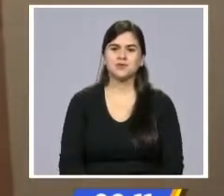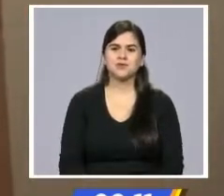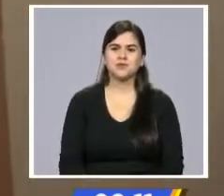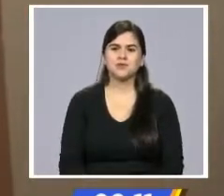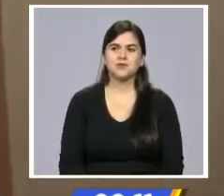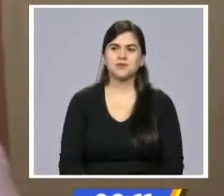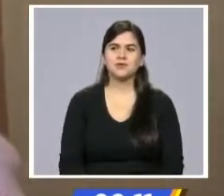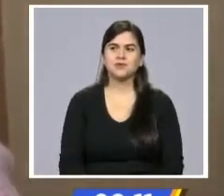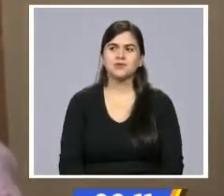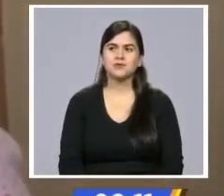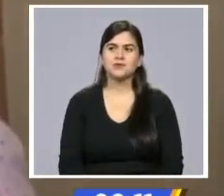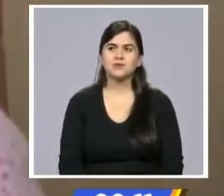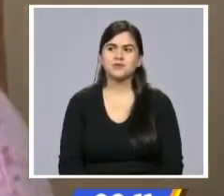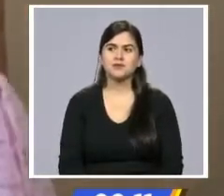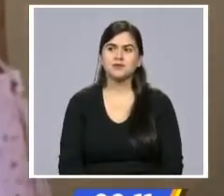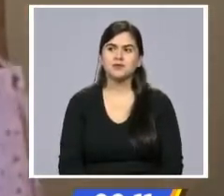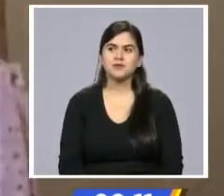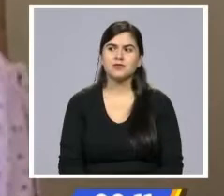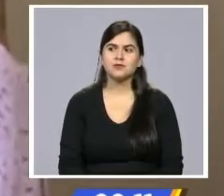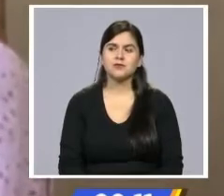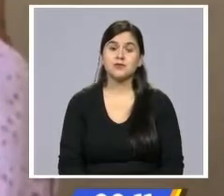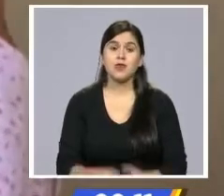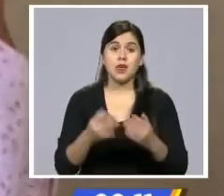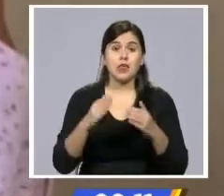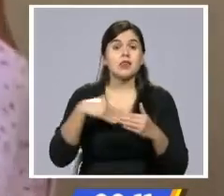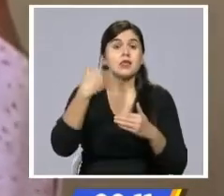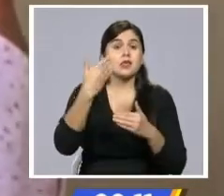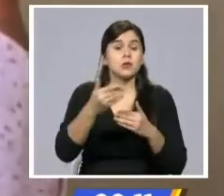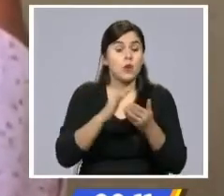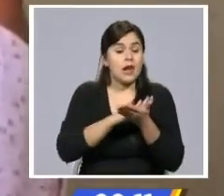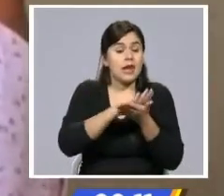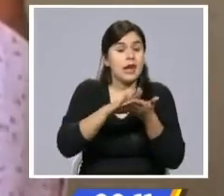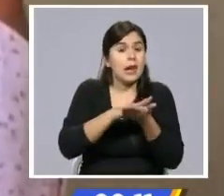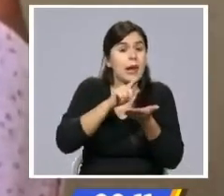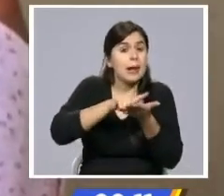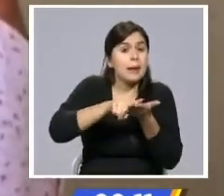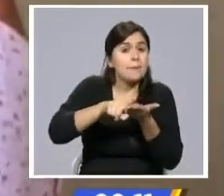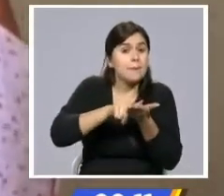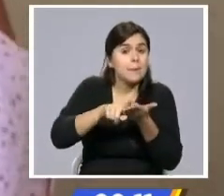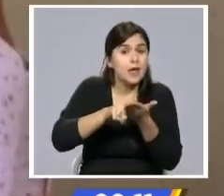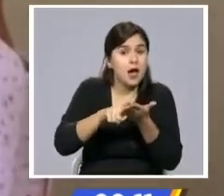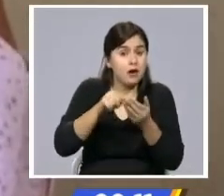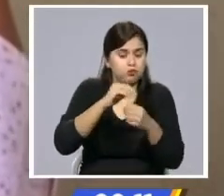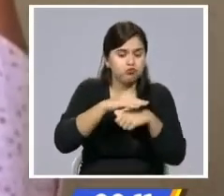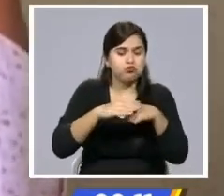Ahora los enviamos y